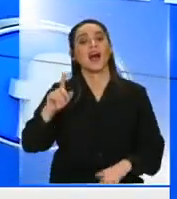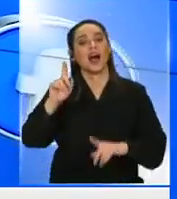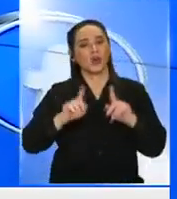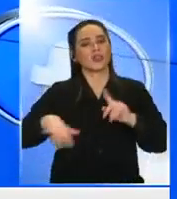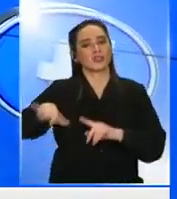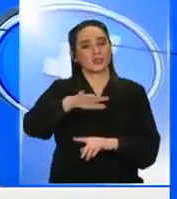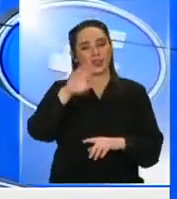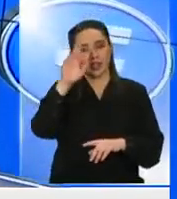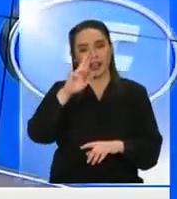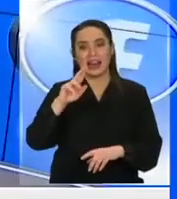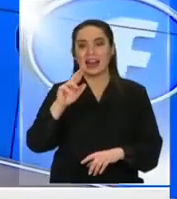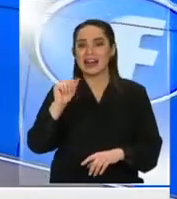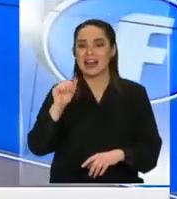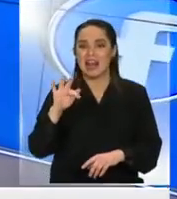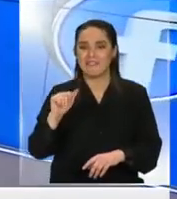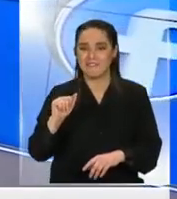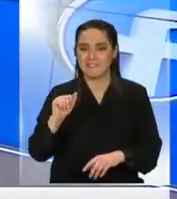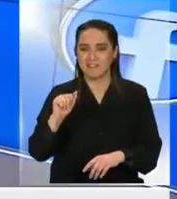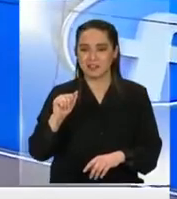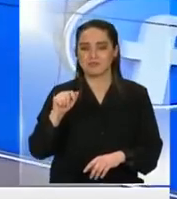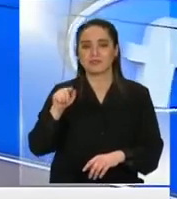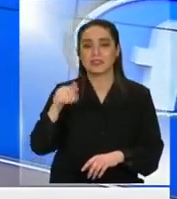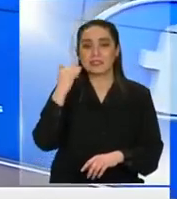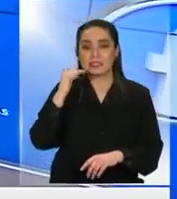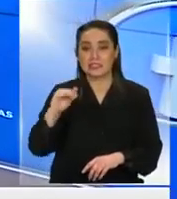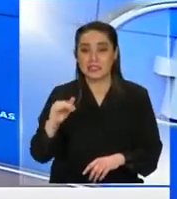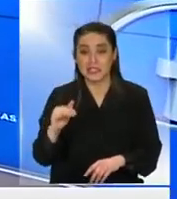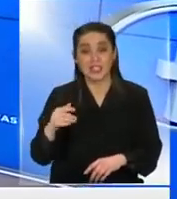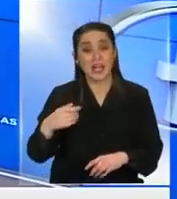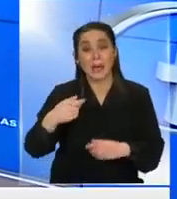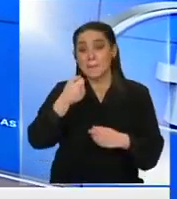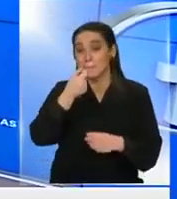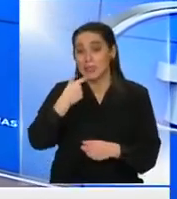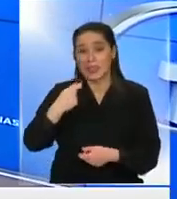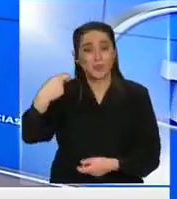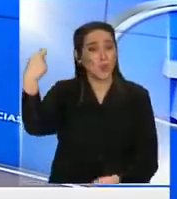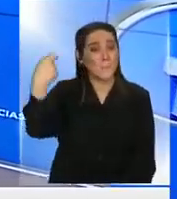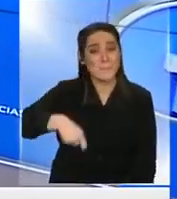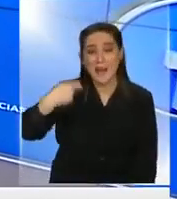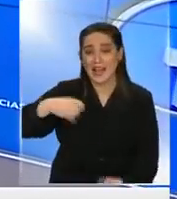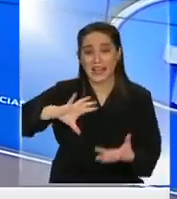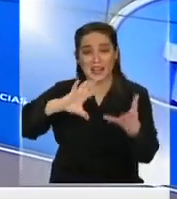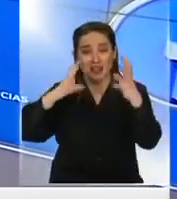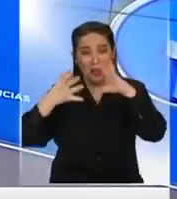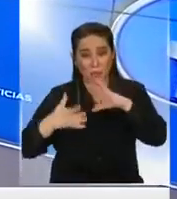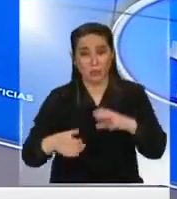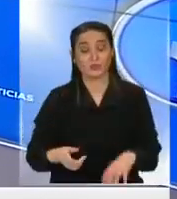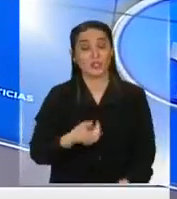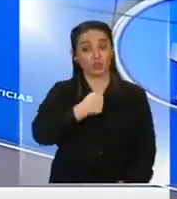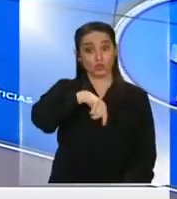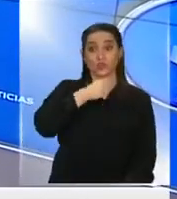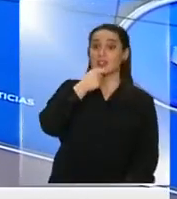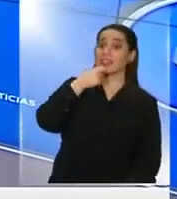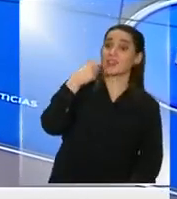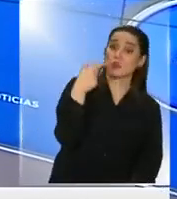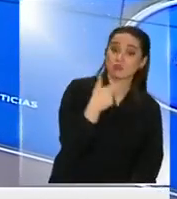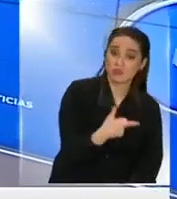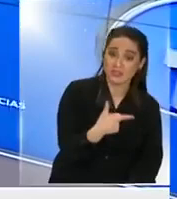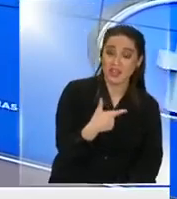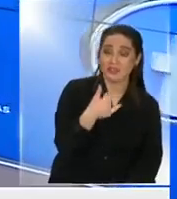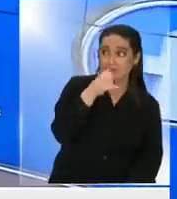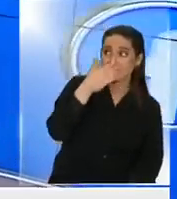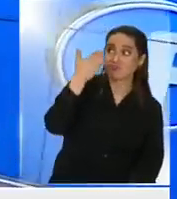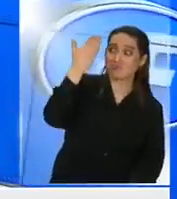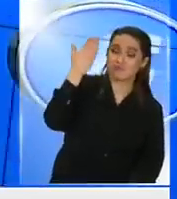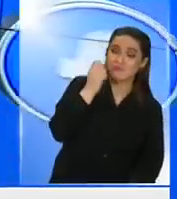remedio más caro del mundo tuve que participar en colectas mediáticas para poder comprar el remedio lo vengo denunciando lo vengo denunciando hace un